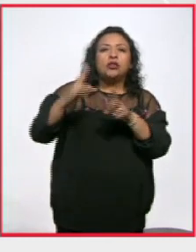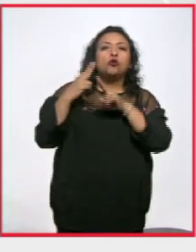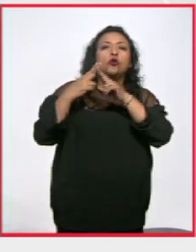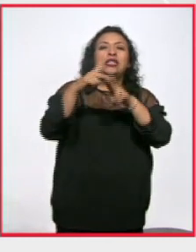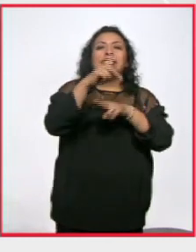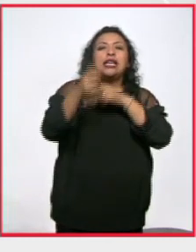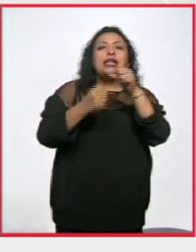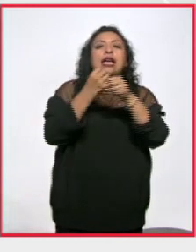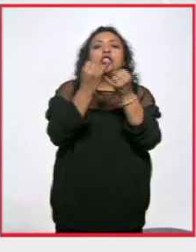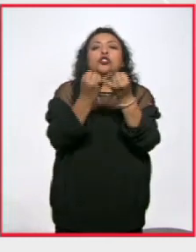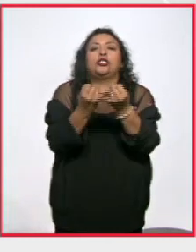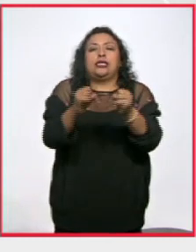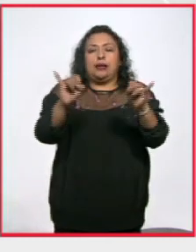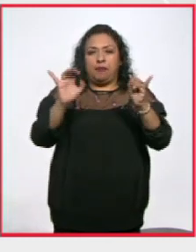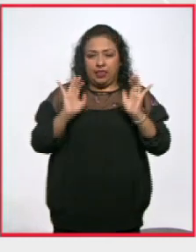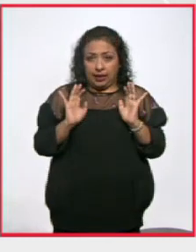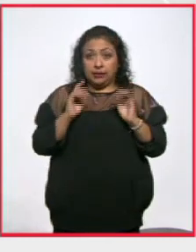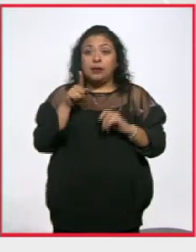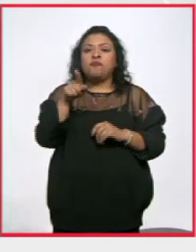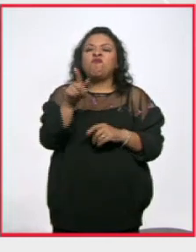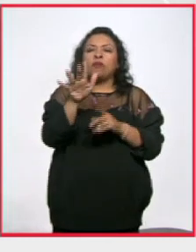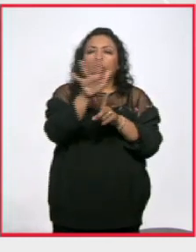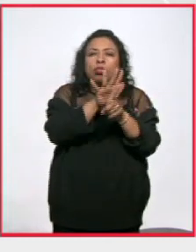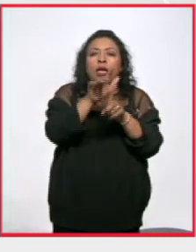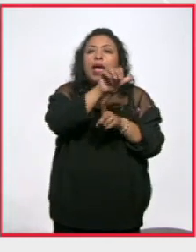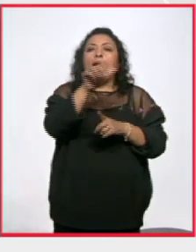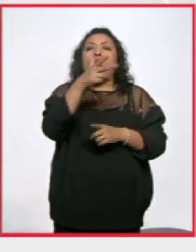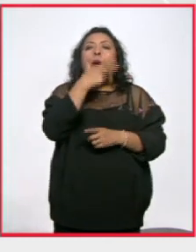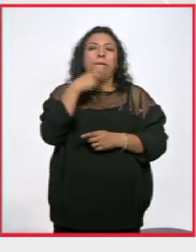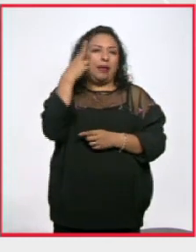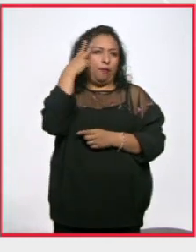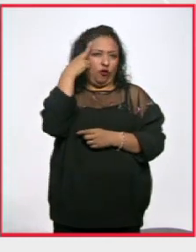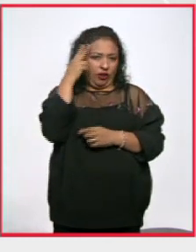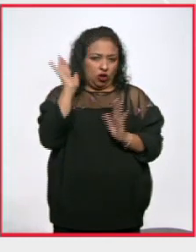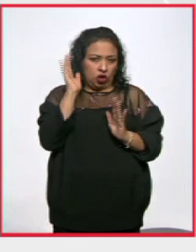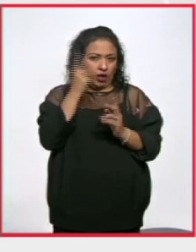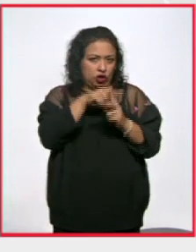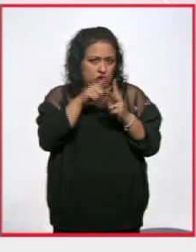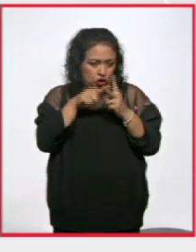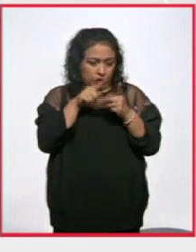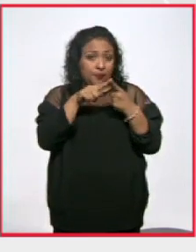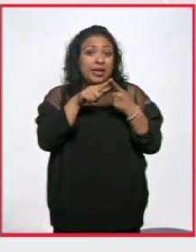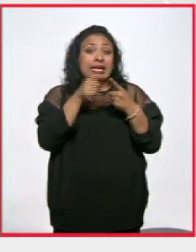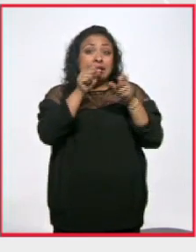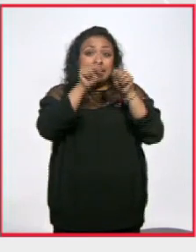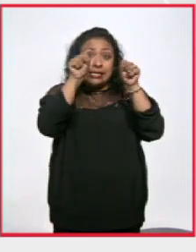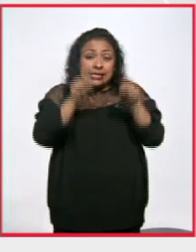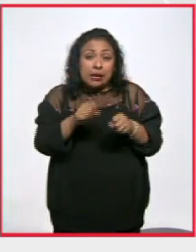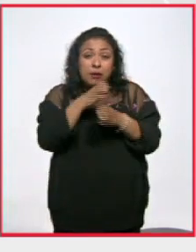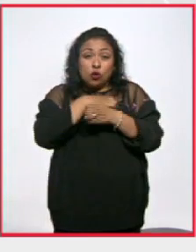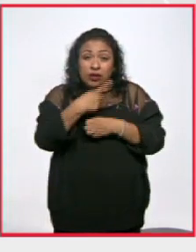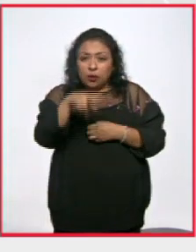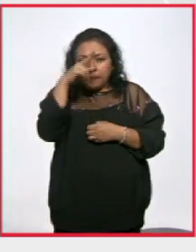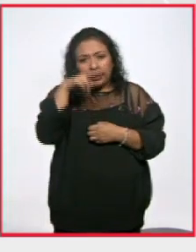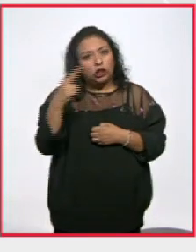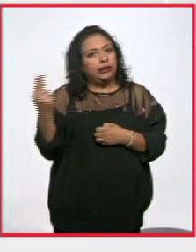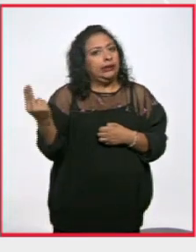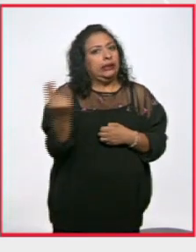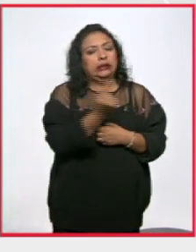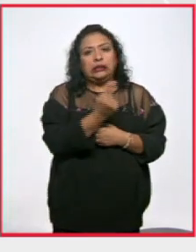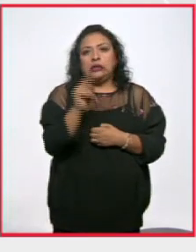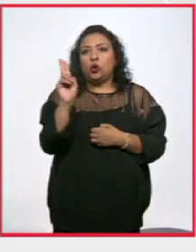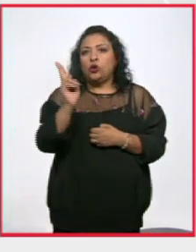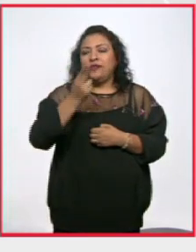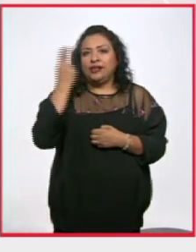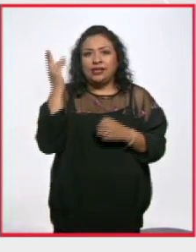centenario de la independencia él convenció a Porfirio Díaz de dos cosas uno de que el sistema educativo mexicano ya necesitaba